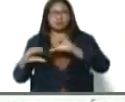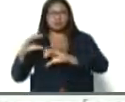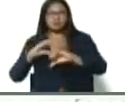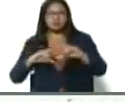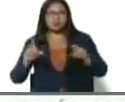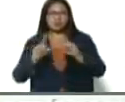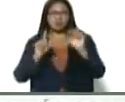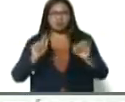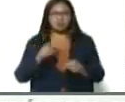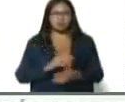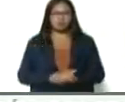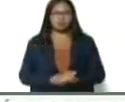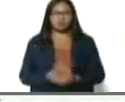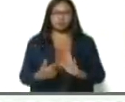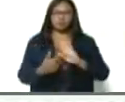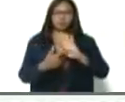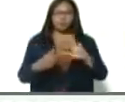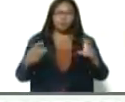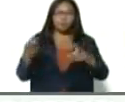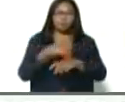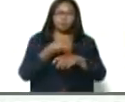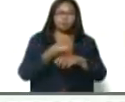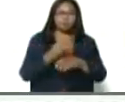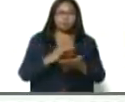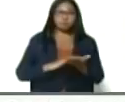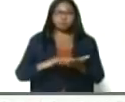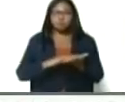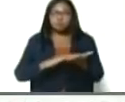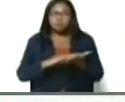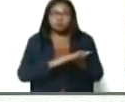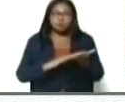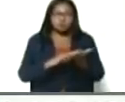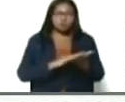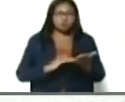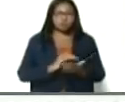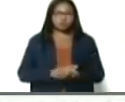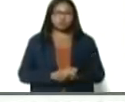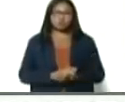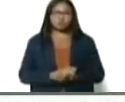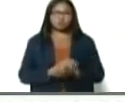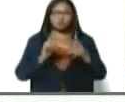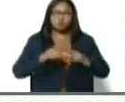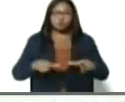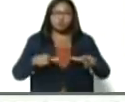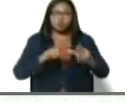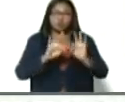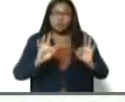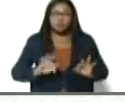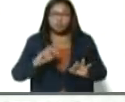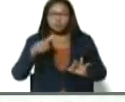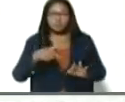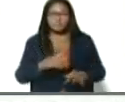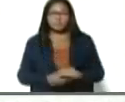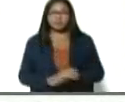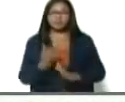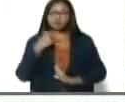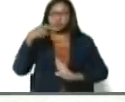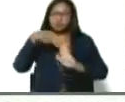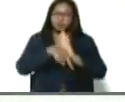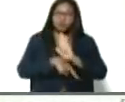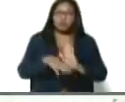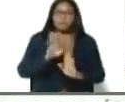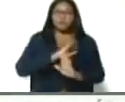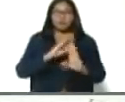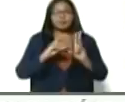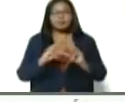abocado a la búsqueda de soluciones en el campo. Necesitamos profundizar a nivel